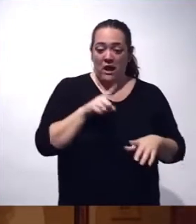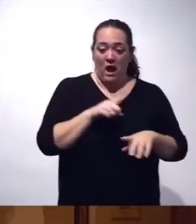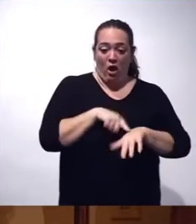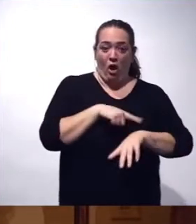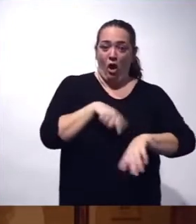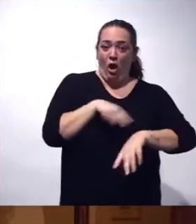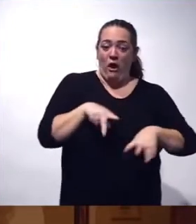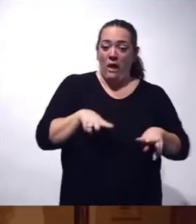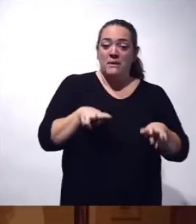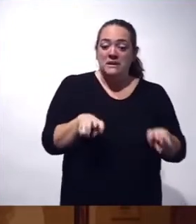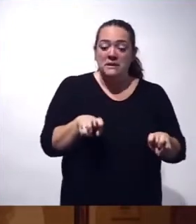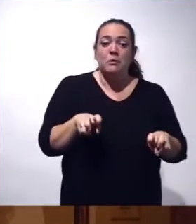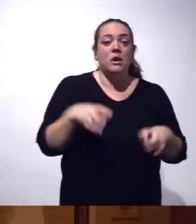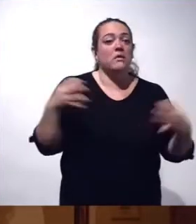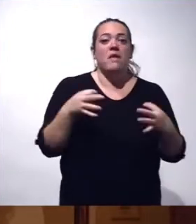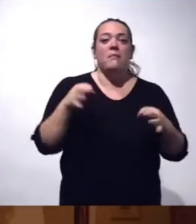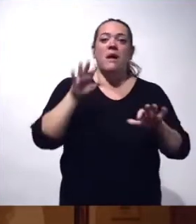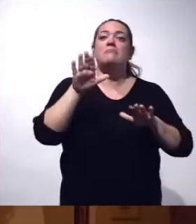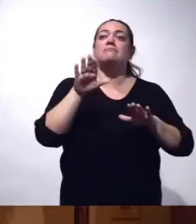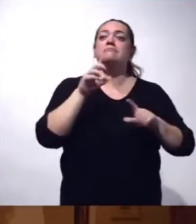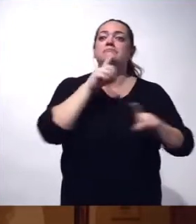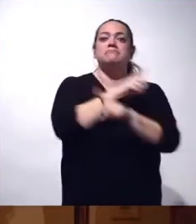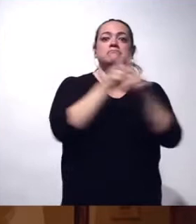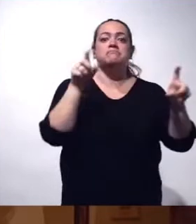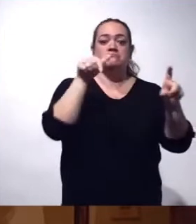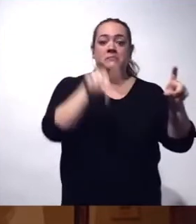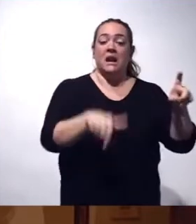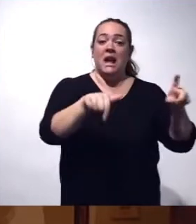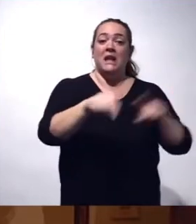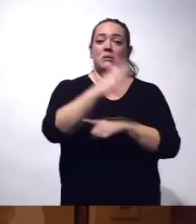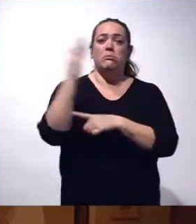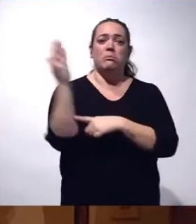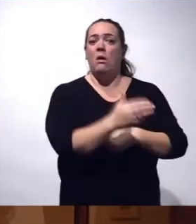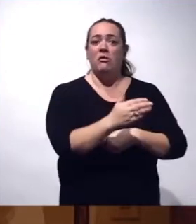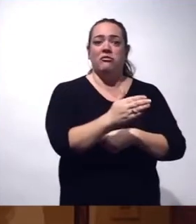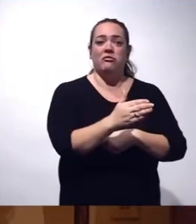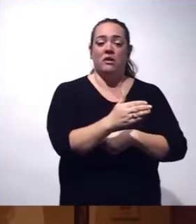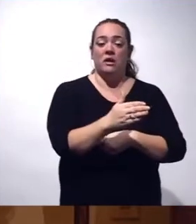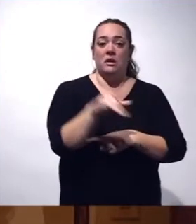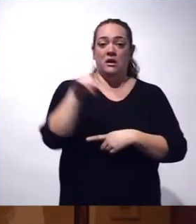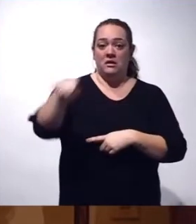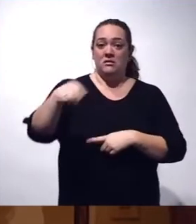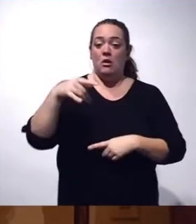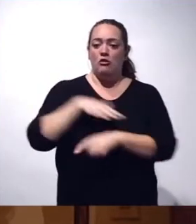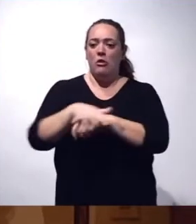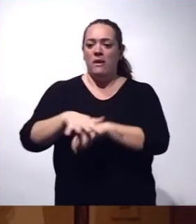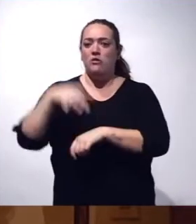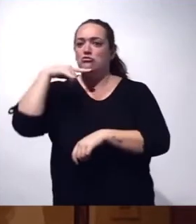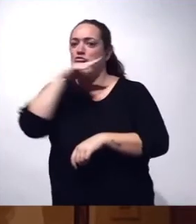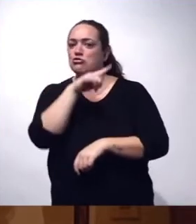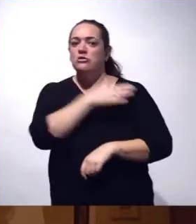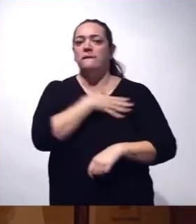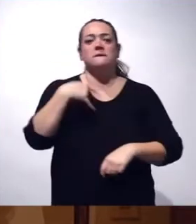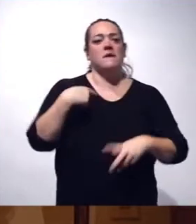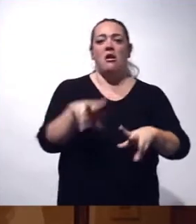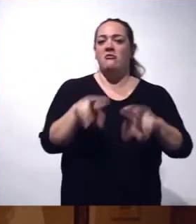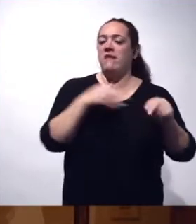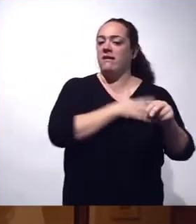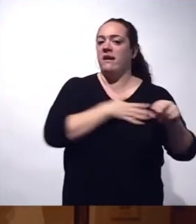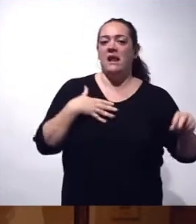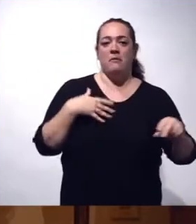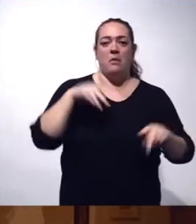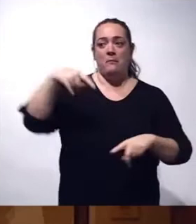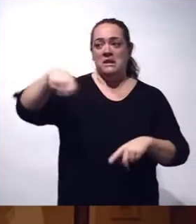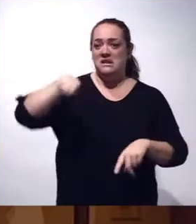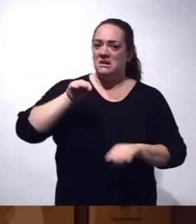y, por tanto, tenemos que hacer un llamamiento a que se acabe con esta actuación unilateral del gobierno ruso y de su presidente,